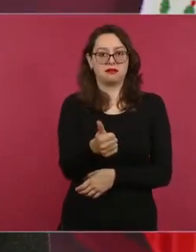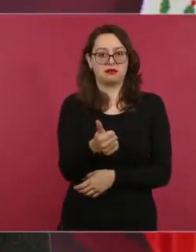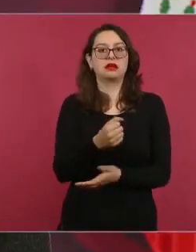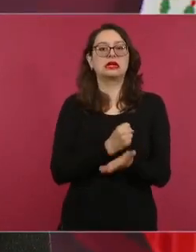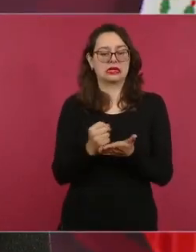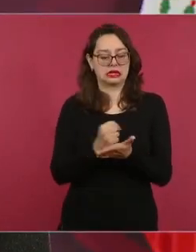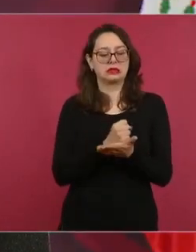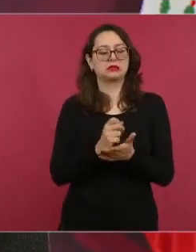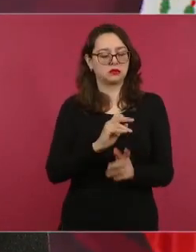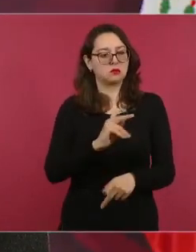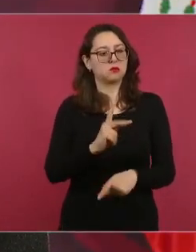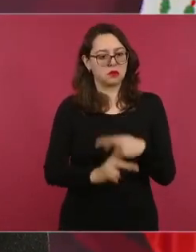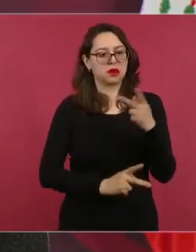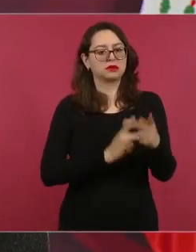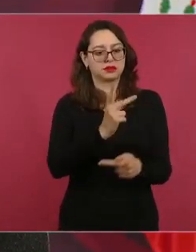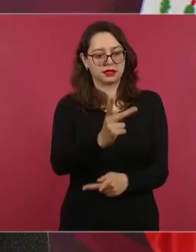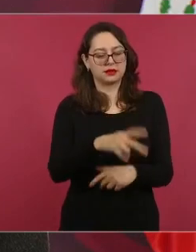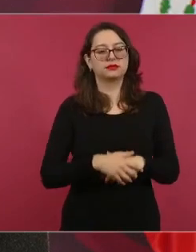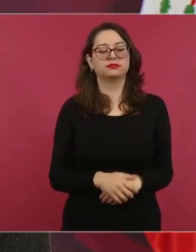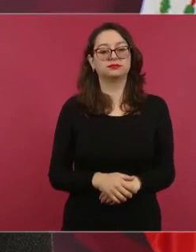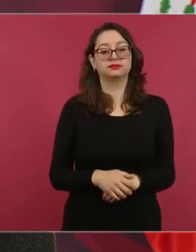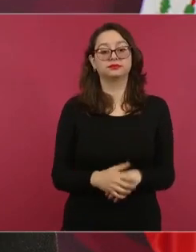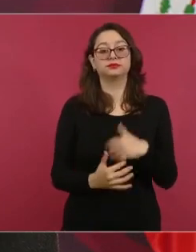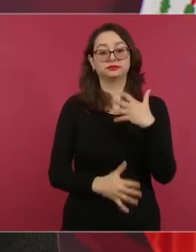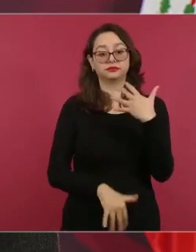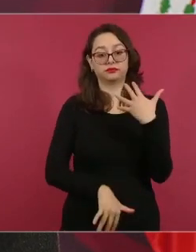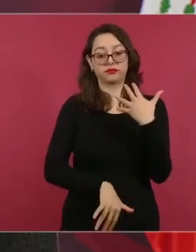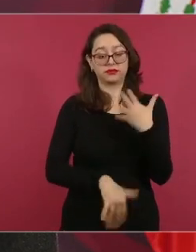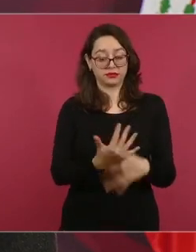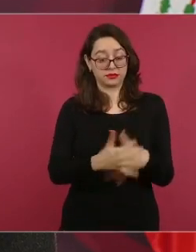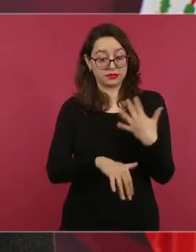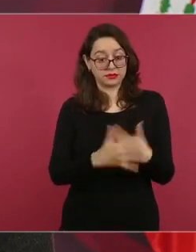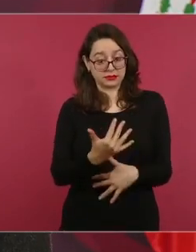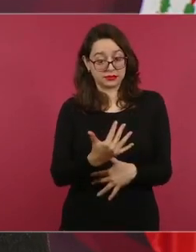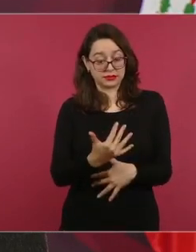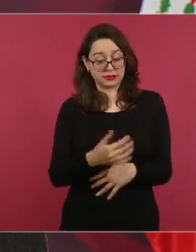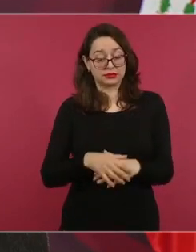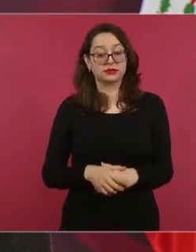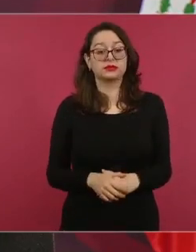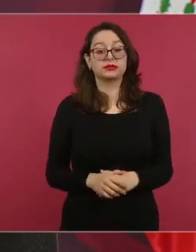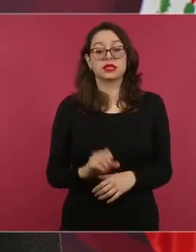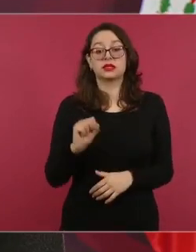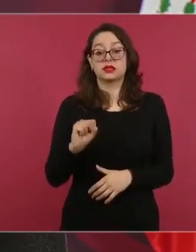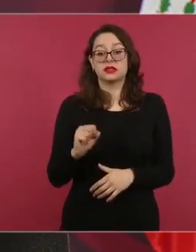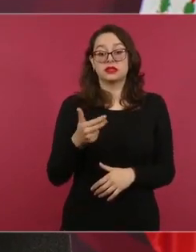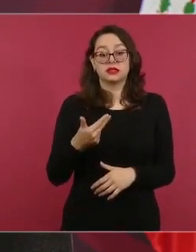quince, la Secretaría de Hacienda